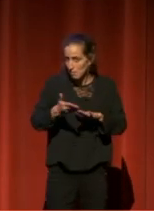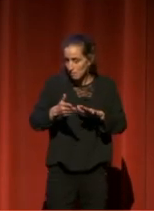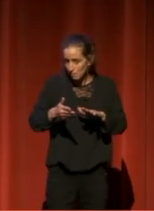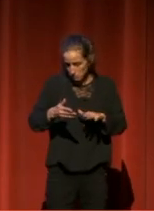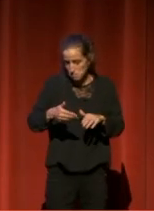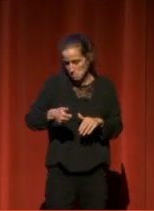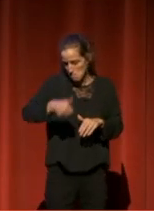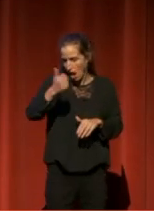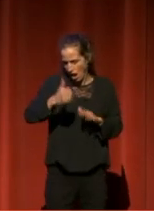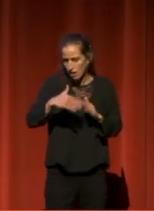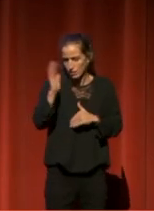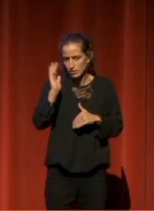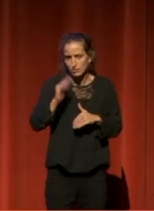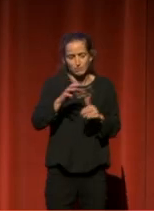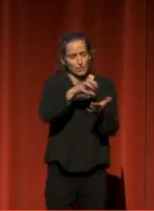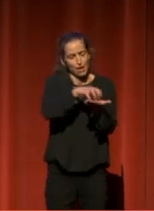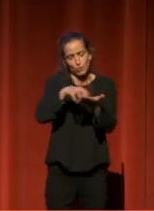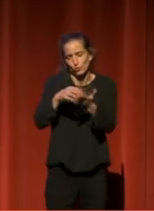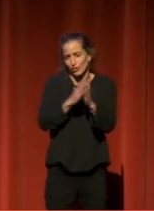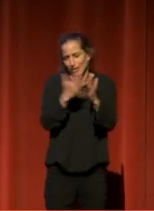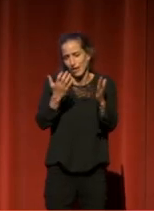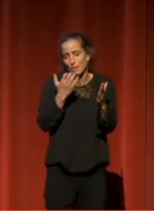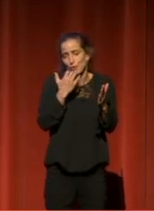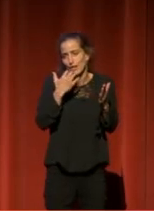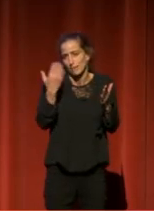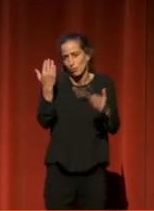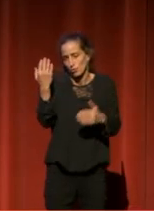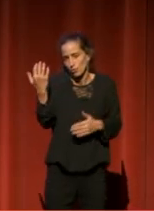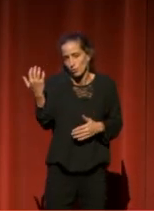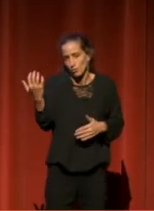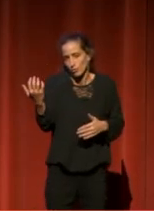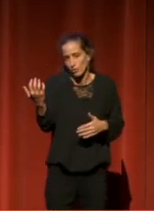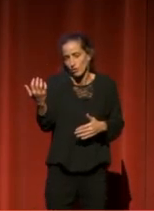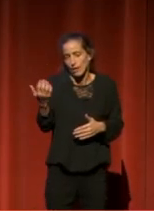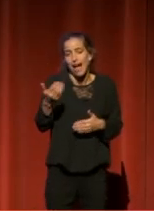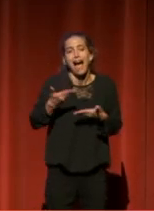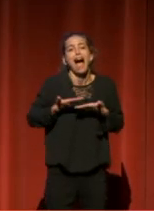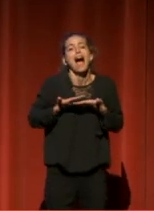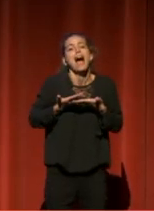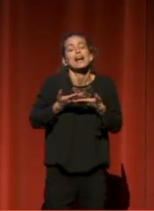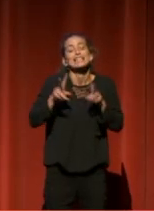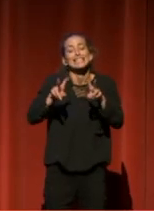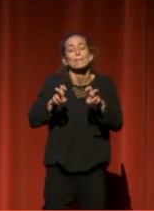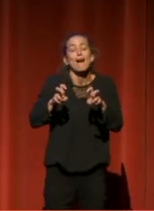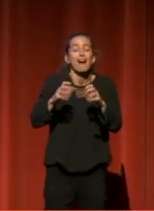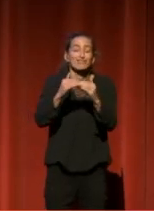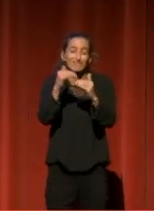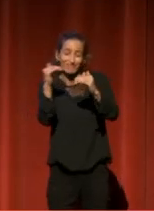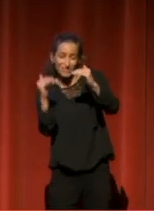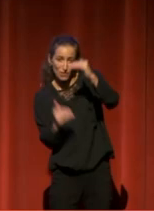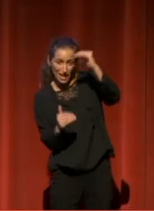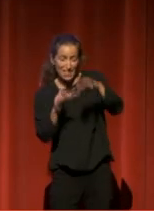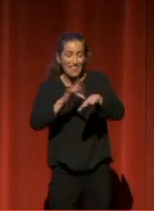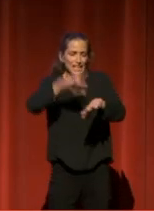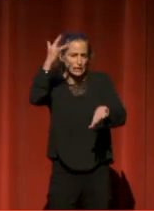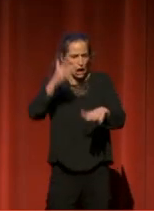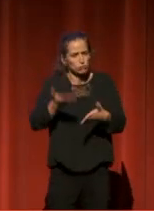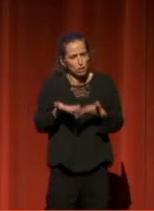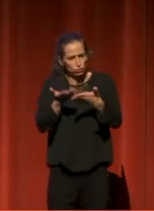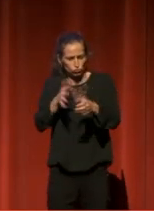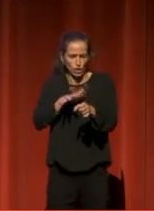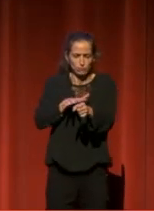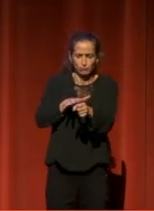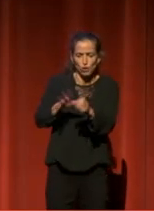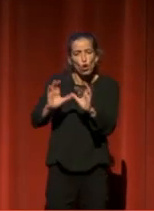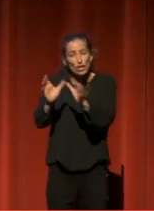se hacen muchas más cosas. Por citar algunos ejemplos, las bibliotecas ayudan a reducir la brecha digital. Trabajan con colectivos para cubrir